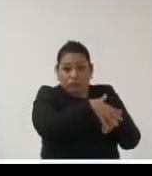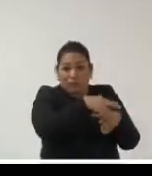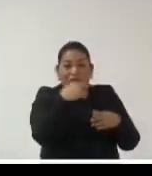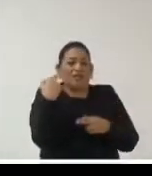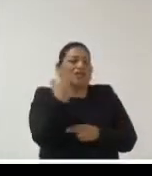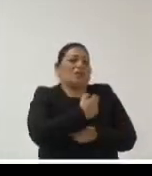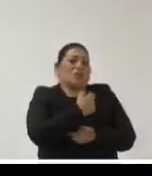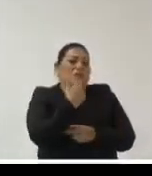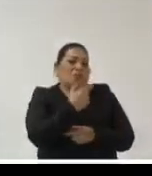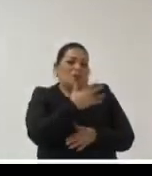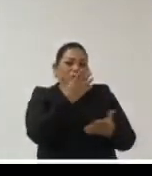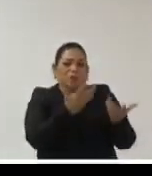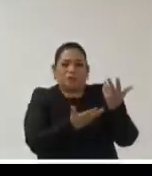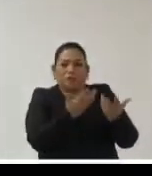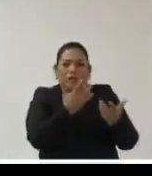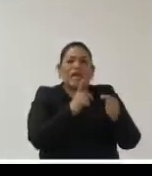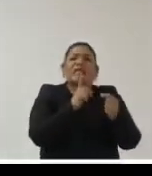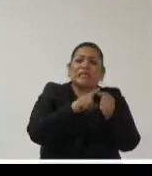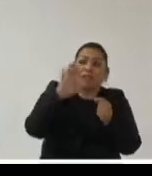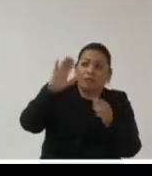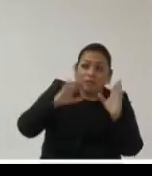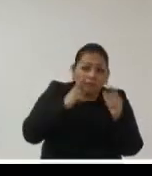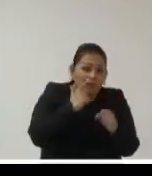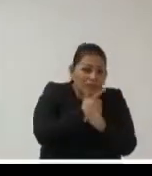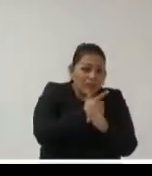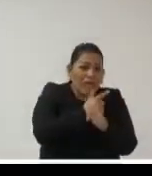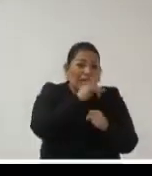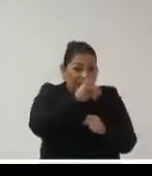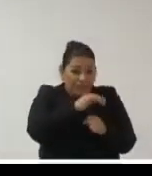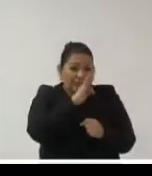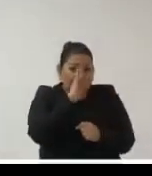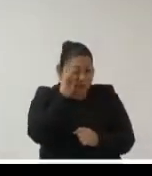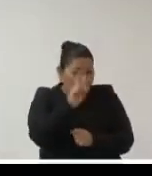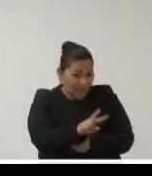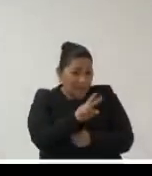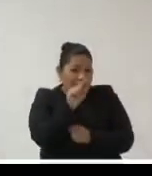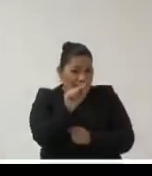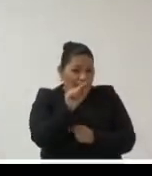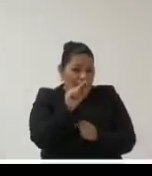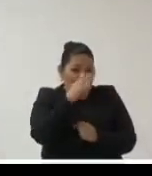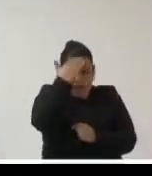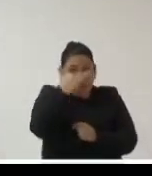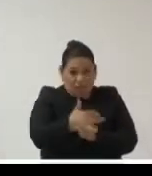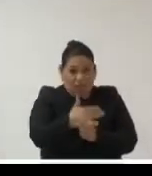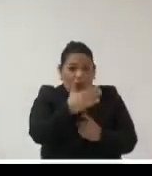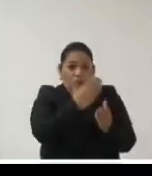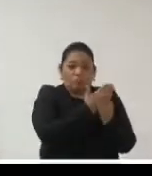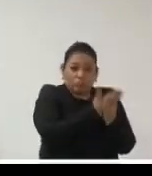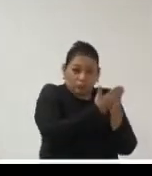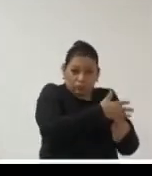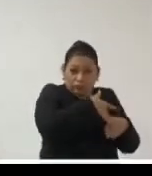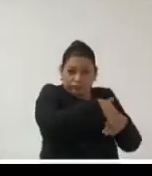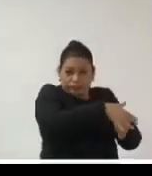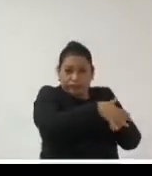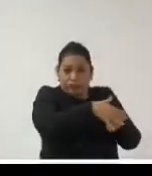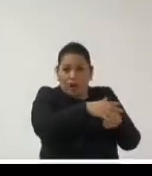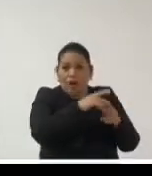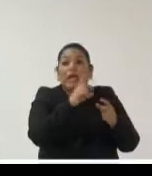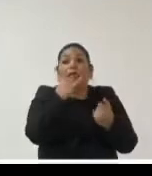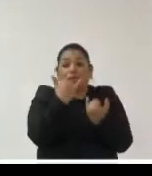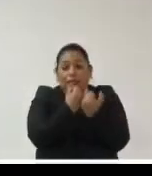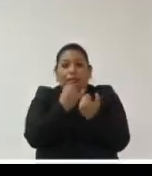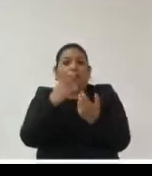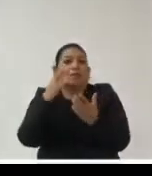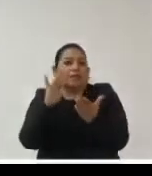necesitamos un balance entre la formación archivística la fundamentación archivística y las tecnologías de la información